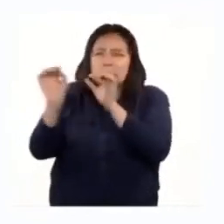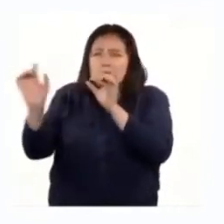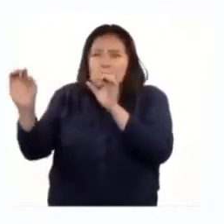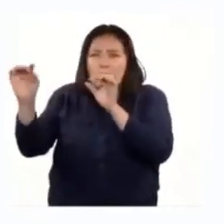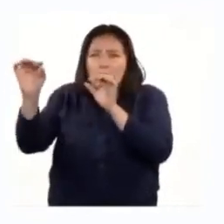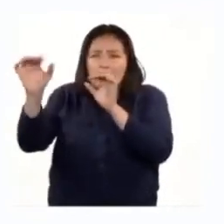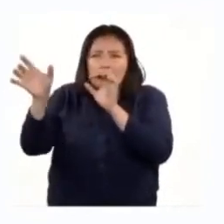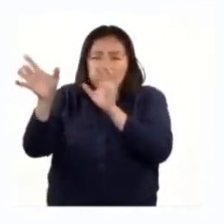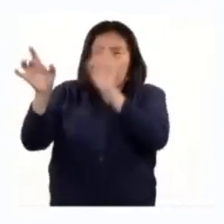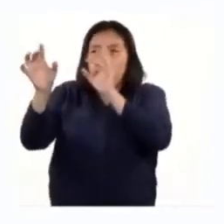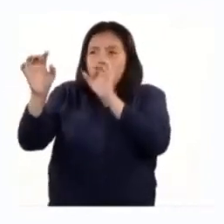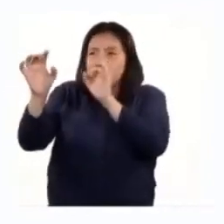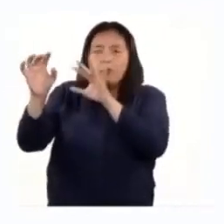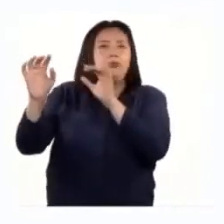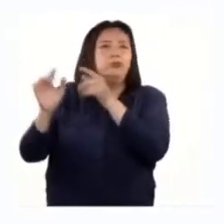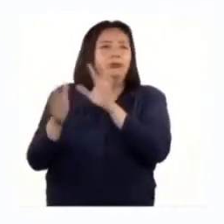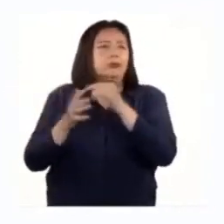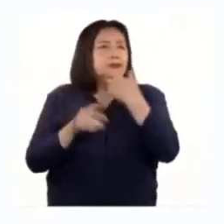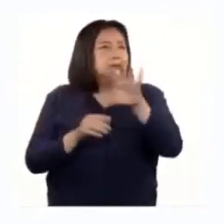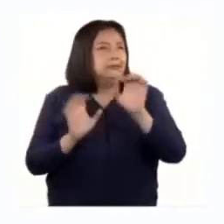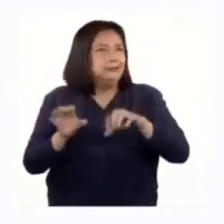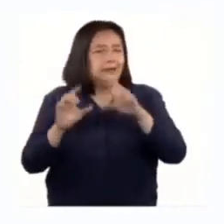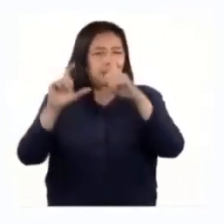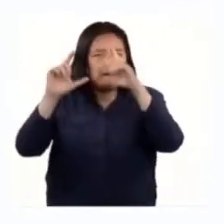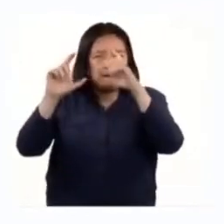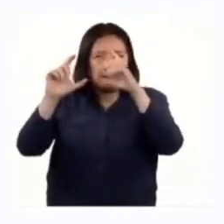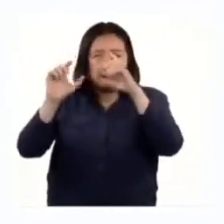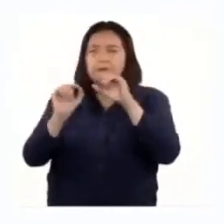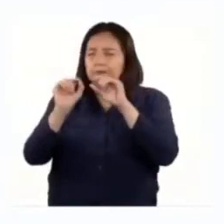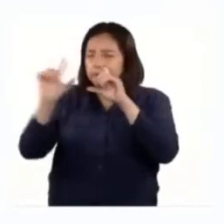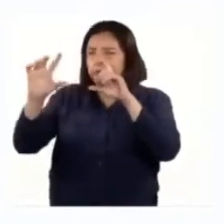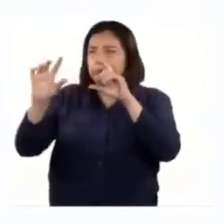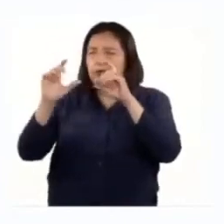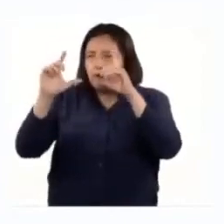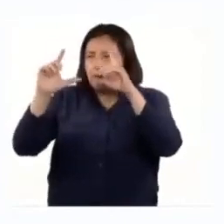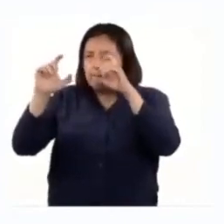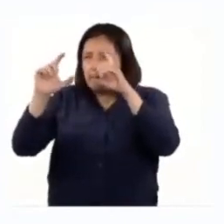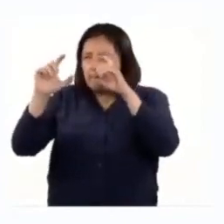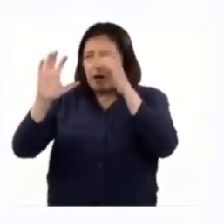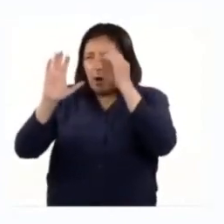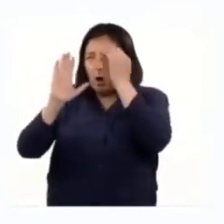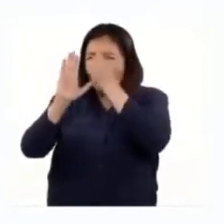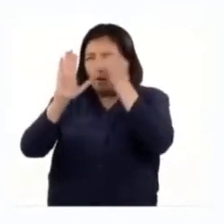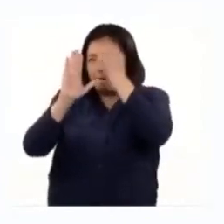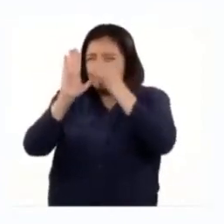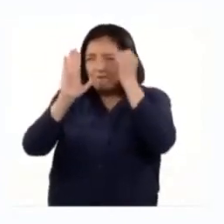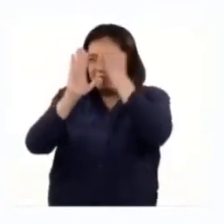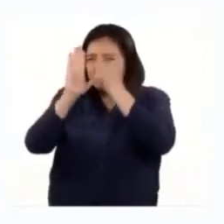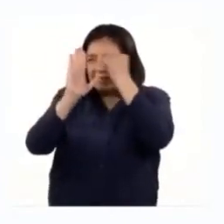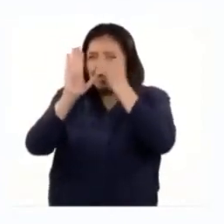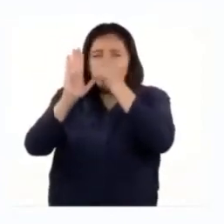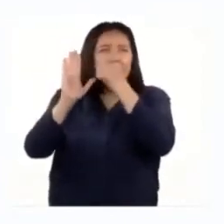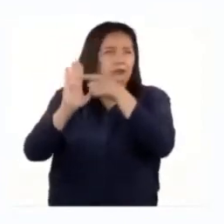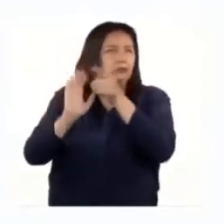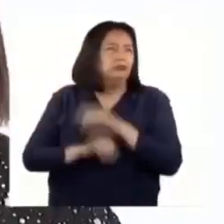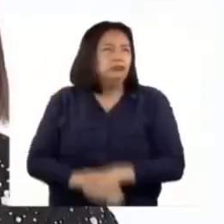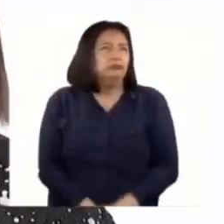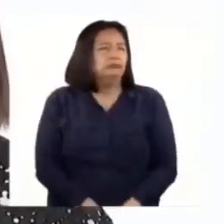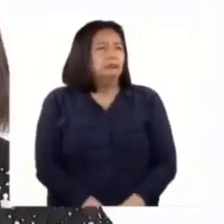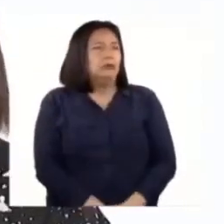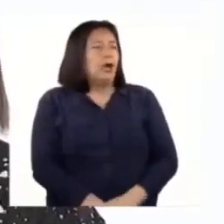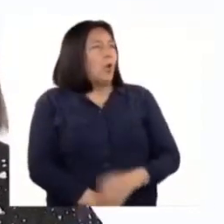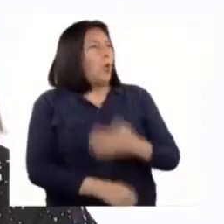hasta el más mínimo movimiento y hace que la cámara se active tomando fotos e incluso grabando videos.